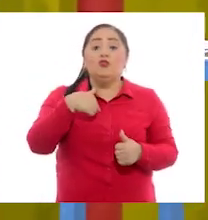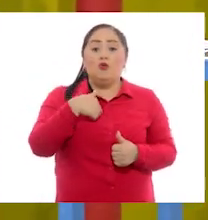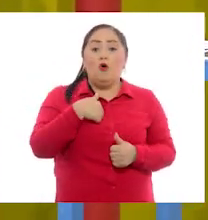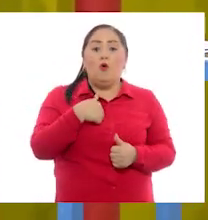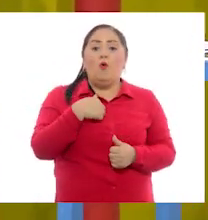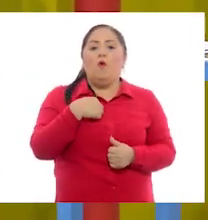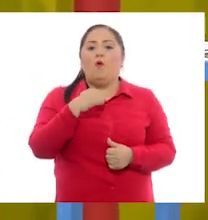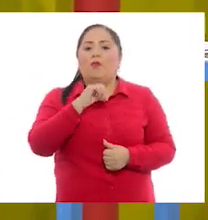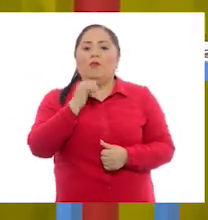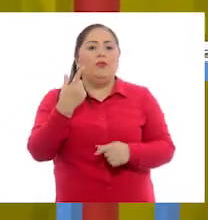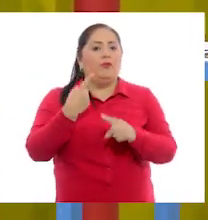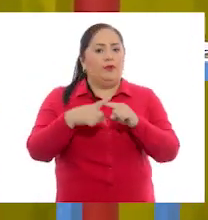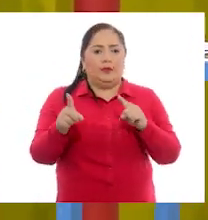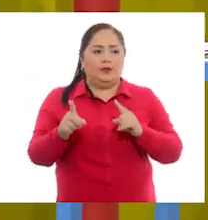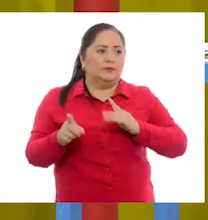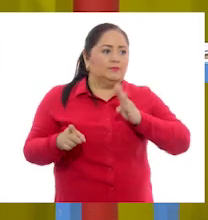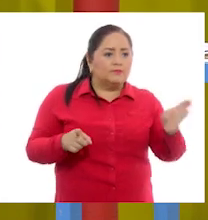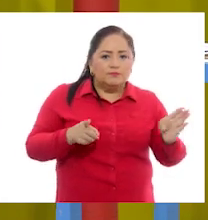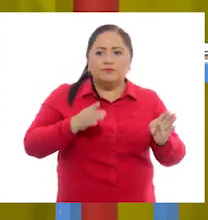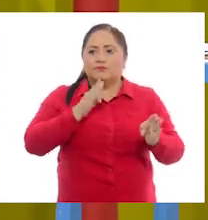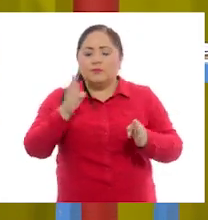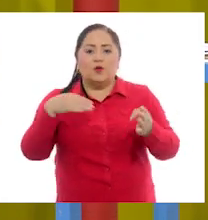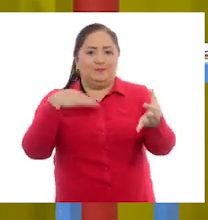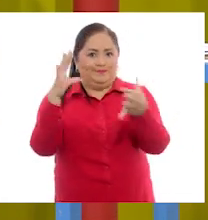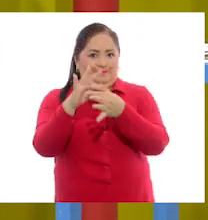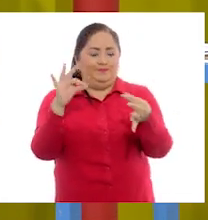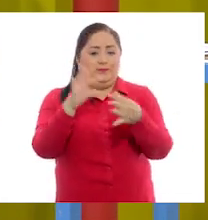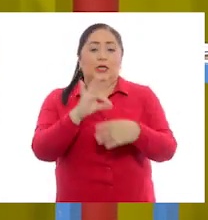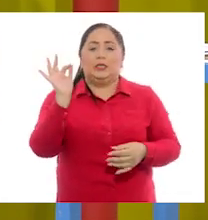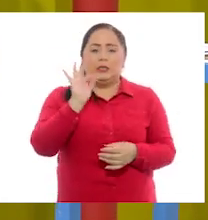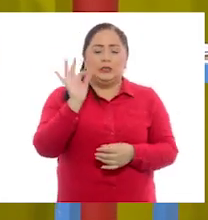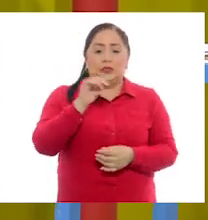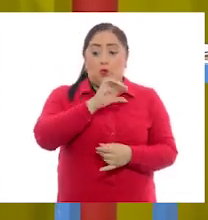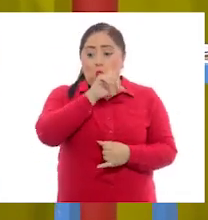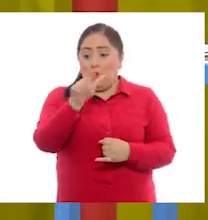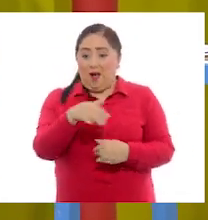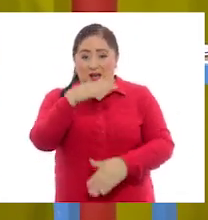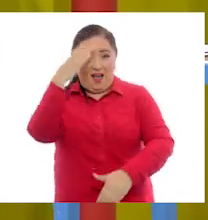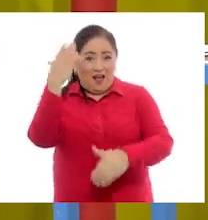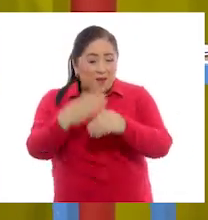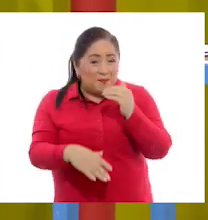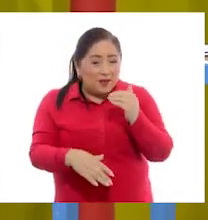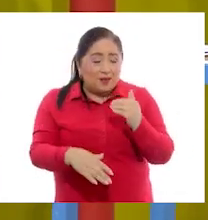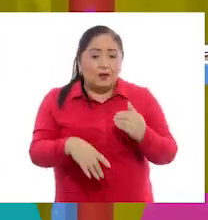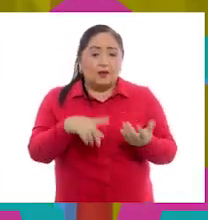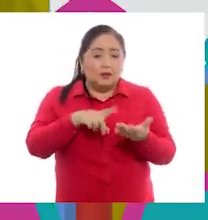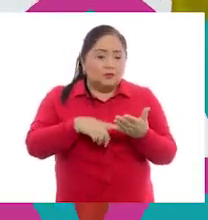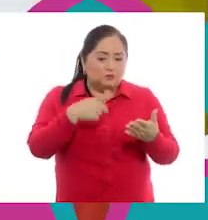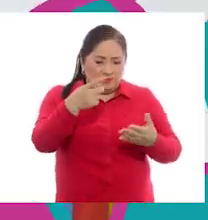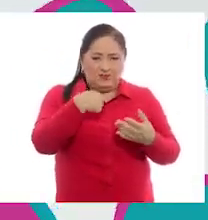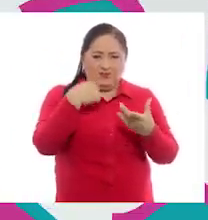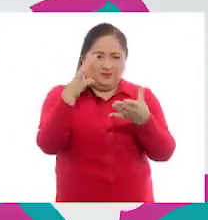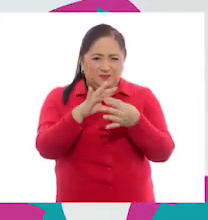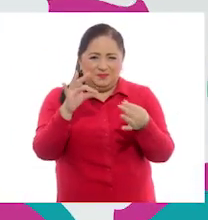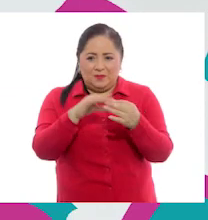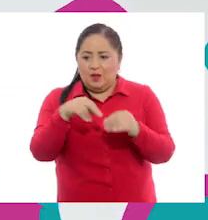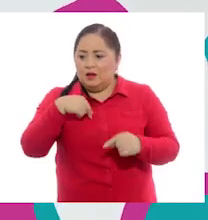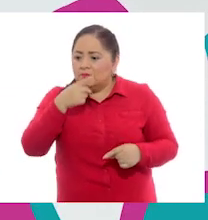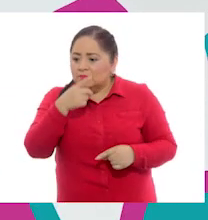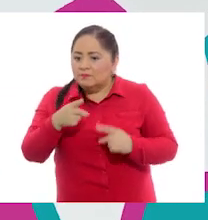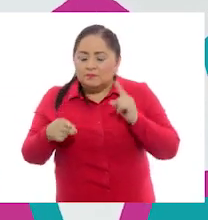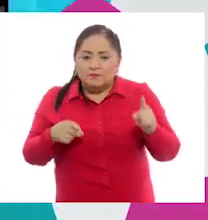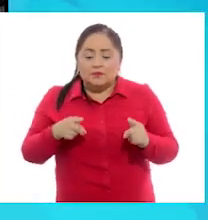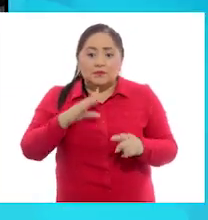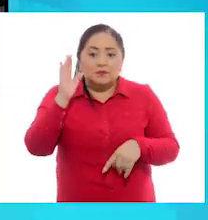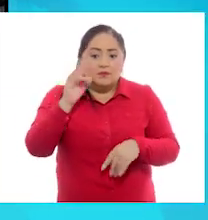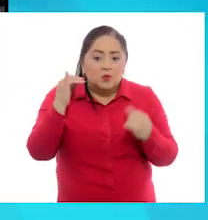diferentes indicaciones. Vamos a ver si al final el ejercicio que voy a ir indicando